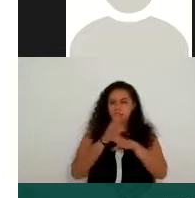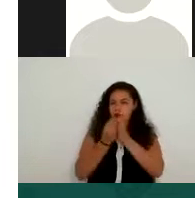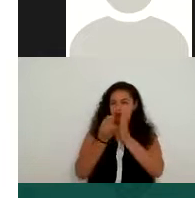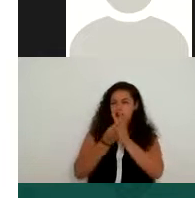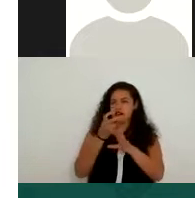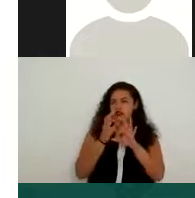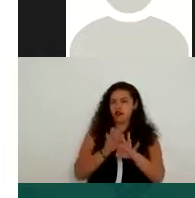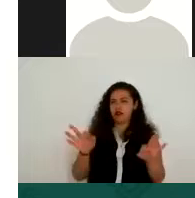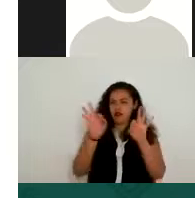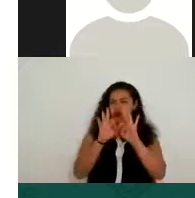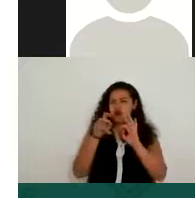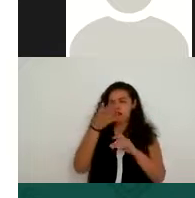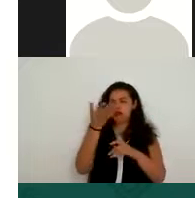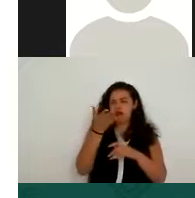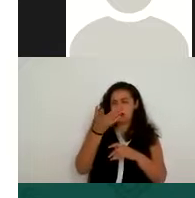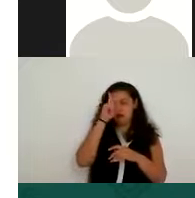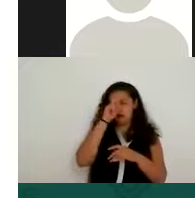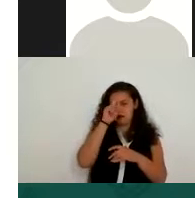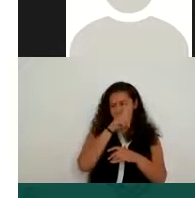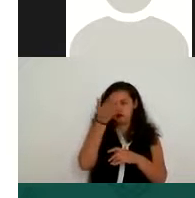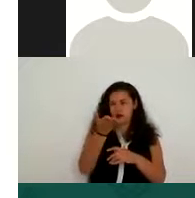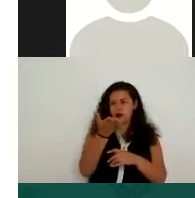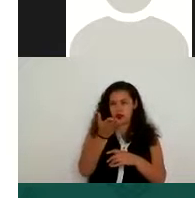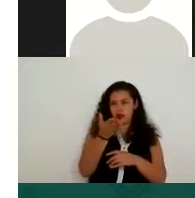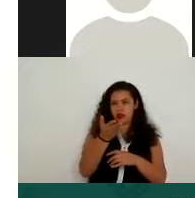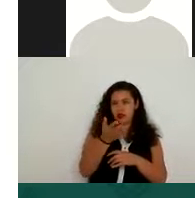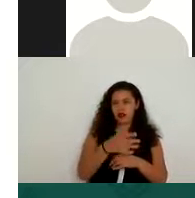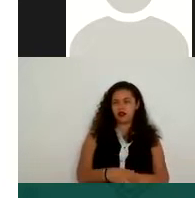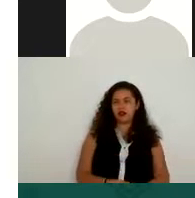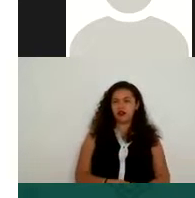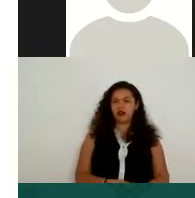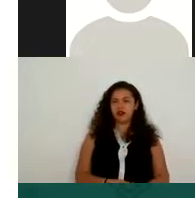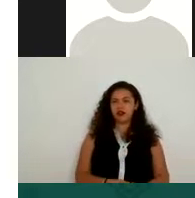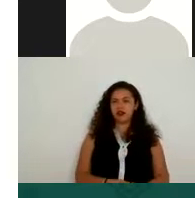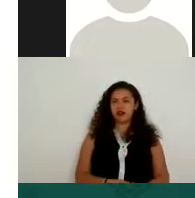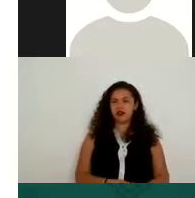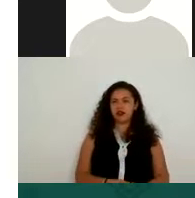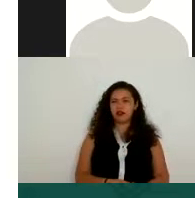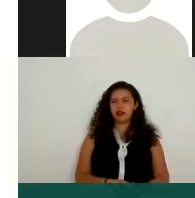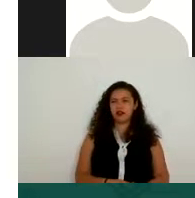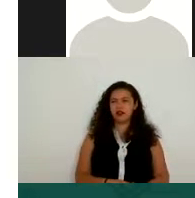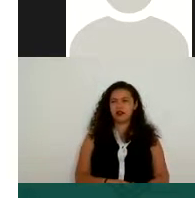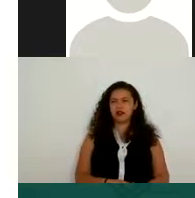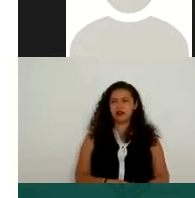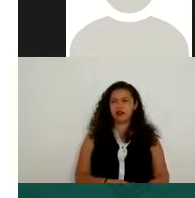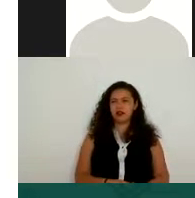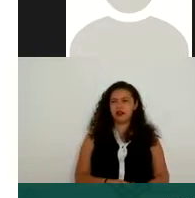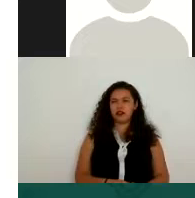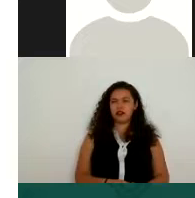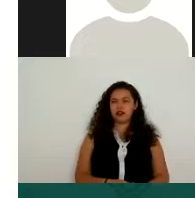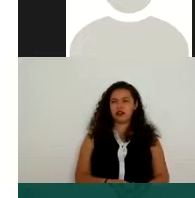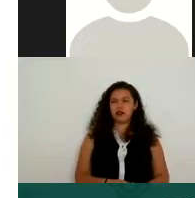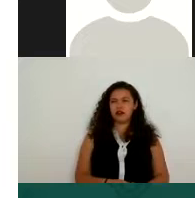dentro de sus instituciones identifiquen a la comunidad como una identificación para saber